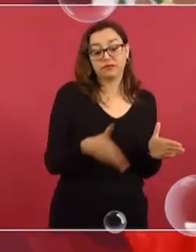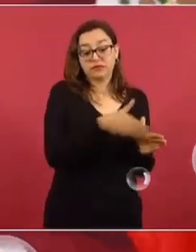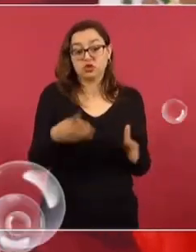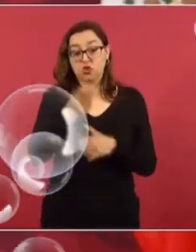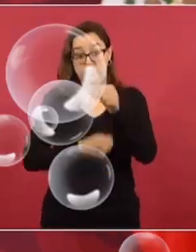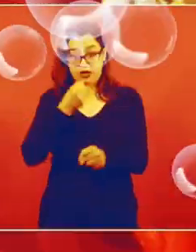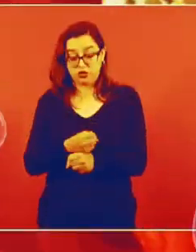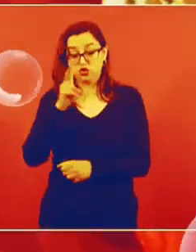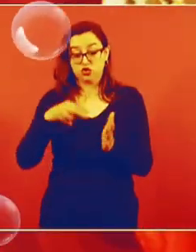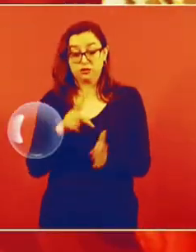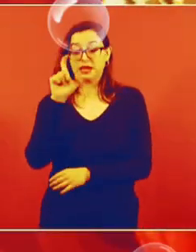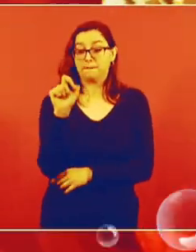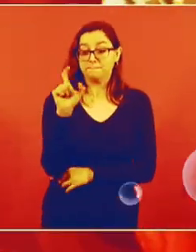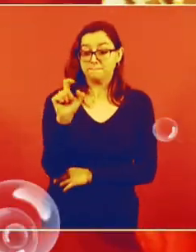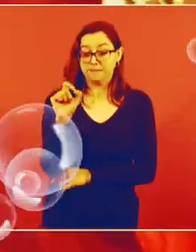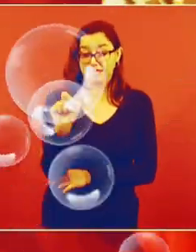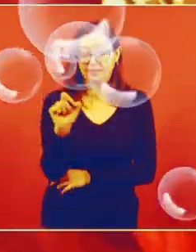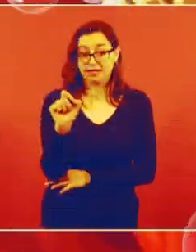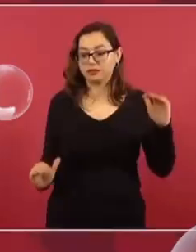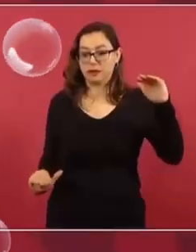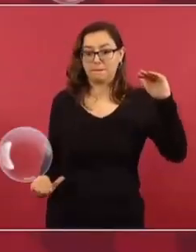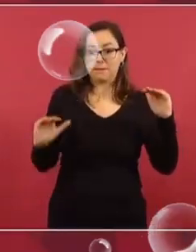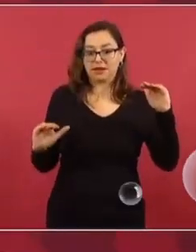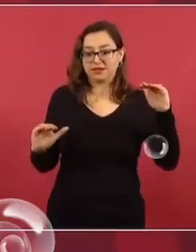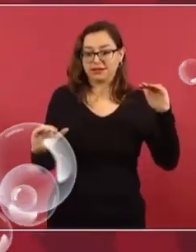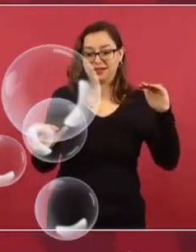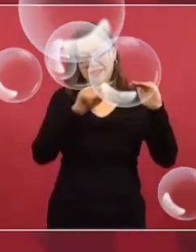pandemia, ya había disminuido a 16 veces.